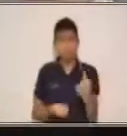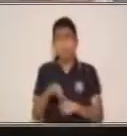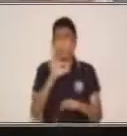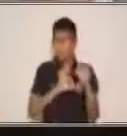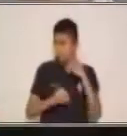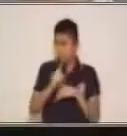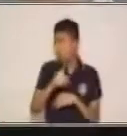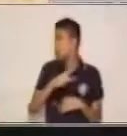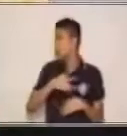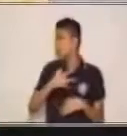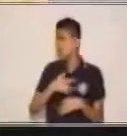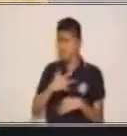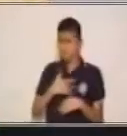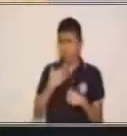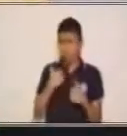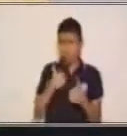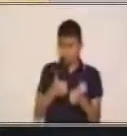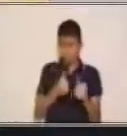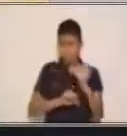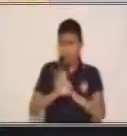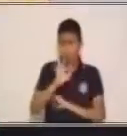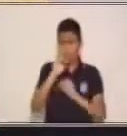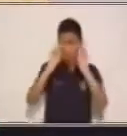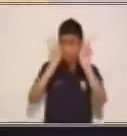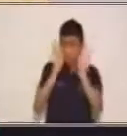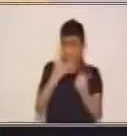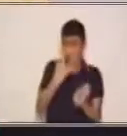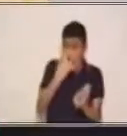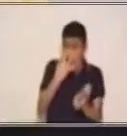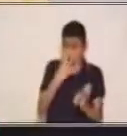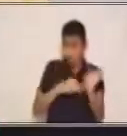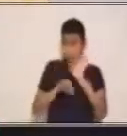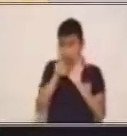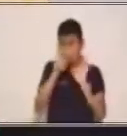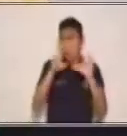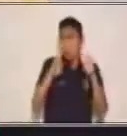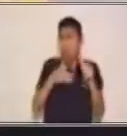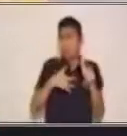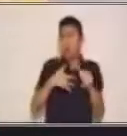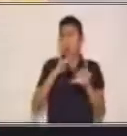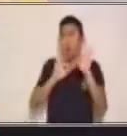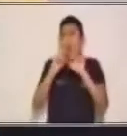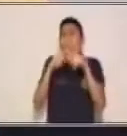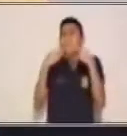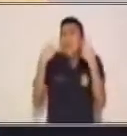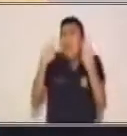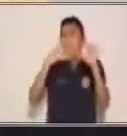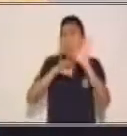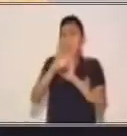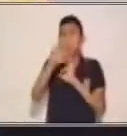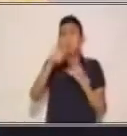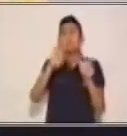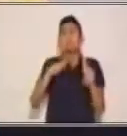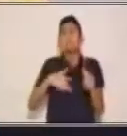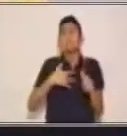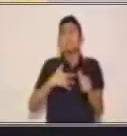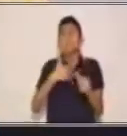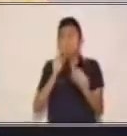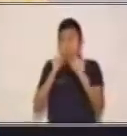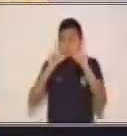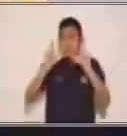¿Será que te sientes enojado? ¿Será que te sientes feliz? ¿O será que te sientes